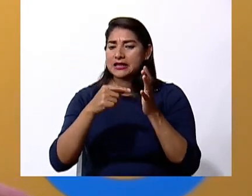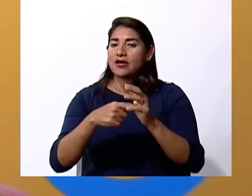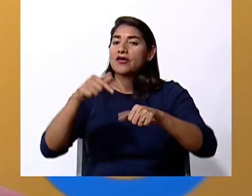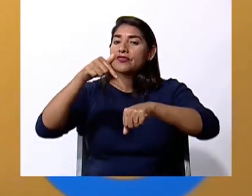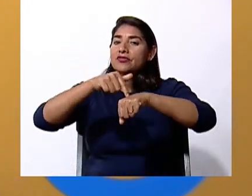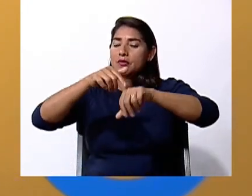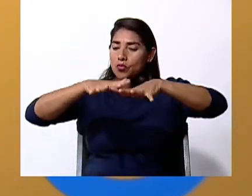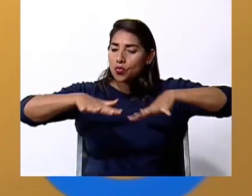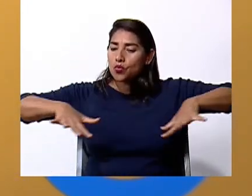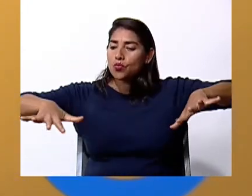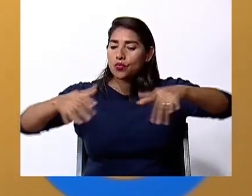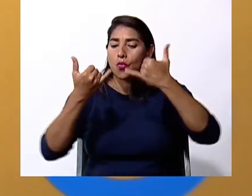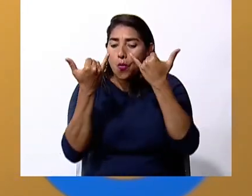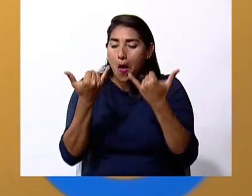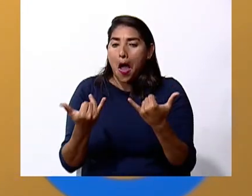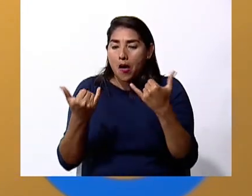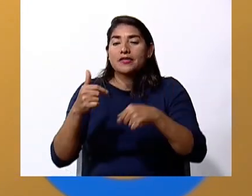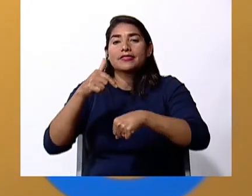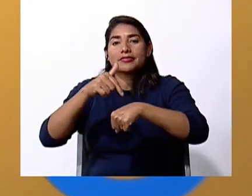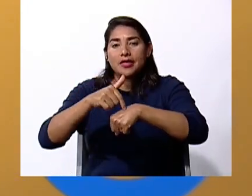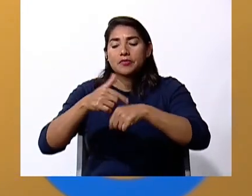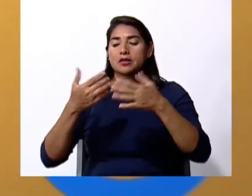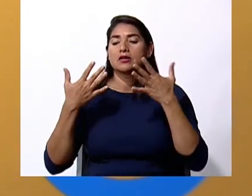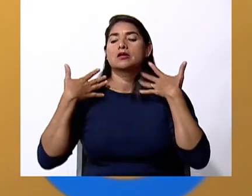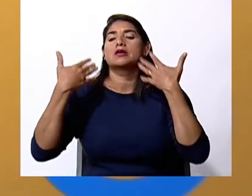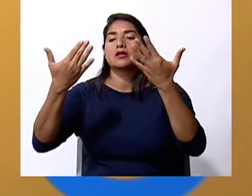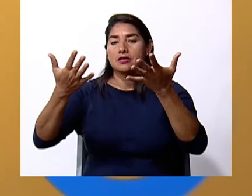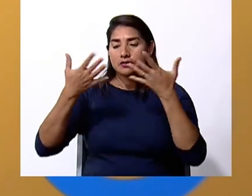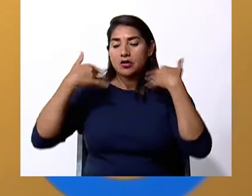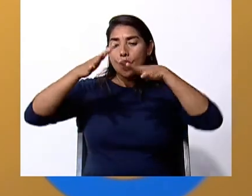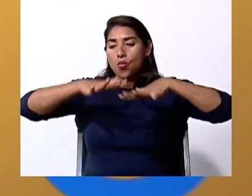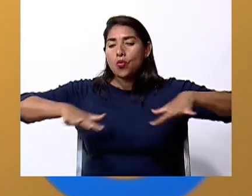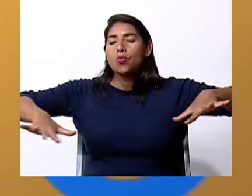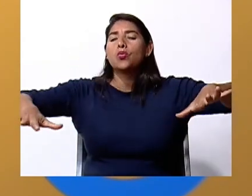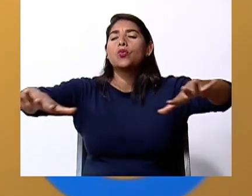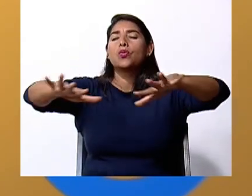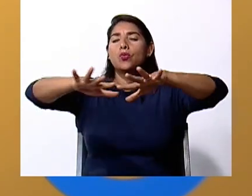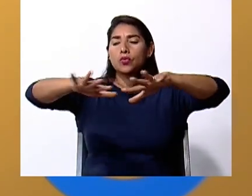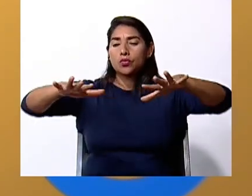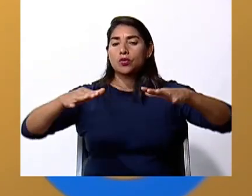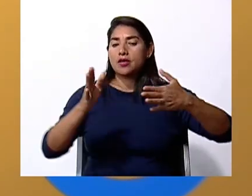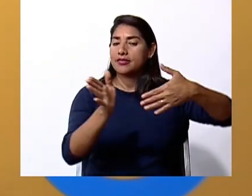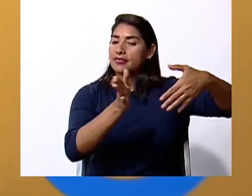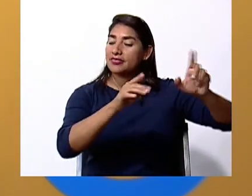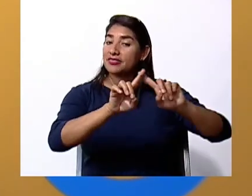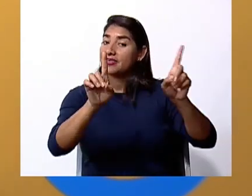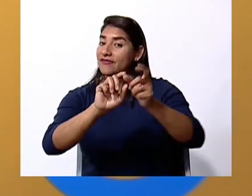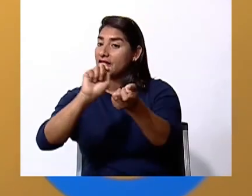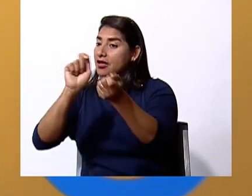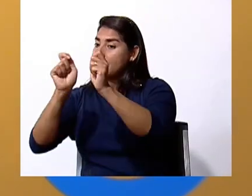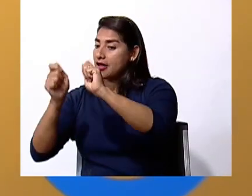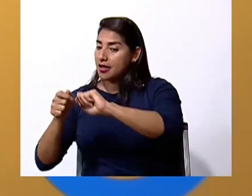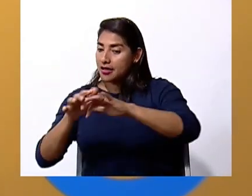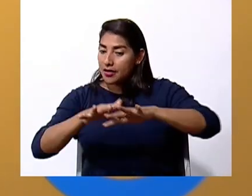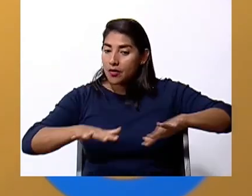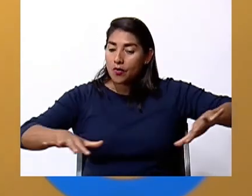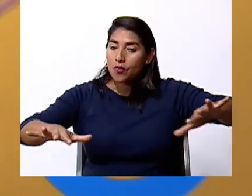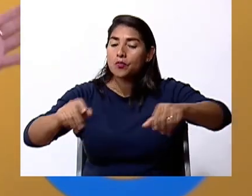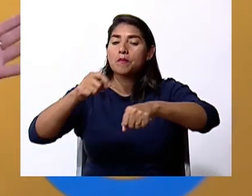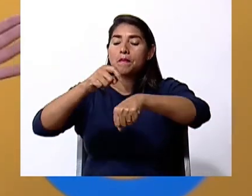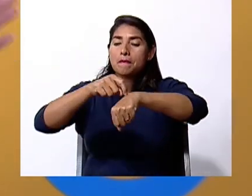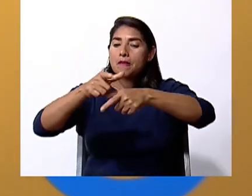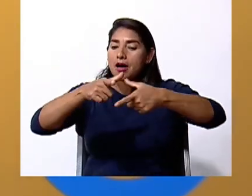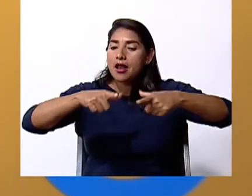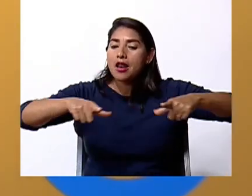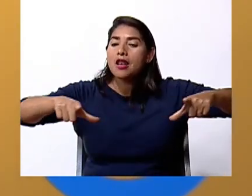atmosférico y recordamos lo que era clima clima ¿verdad? las condiciones que se dan en un